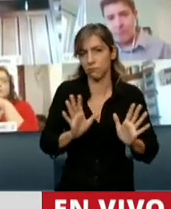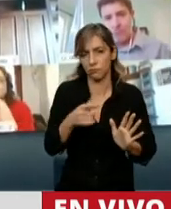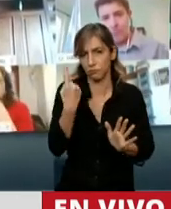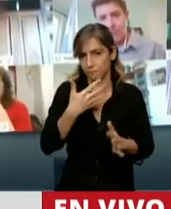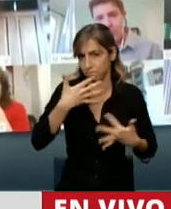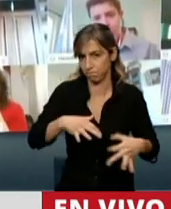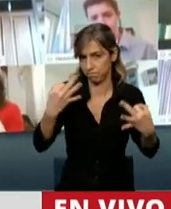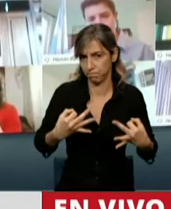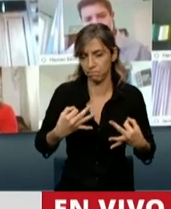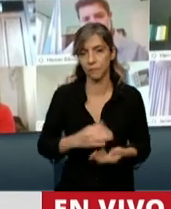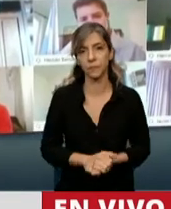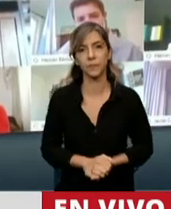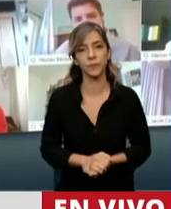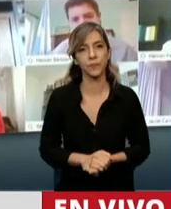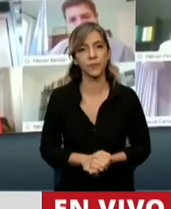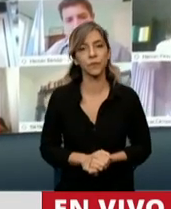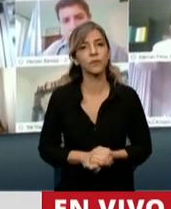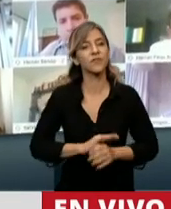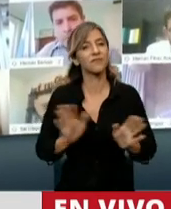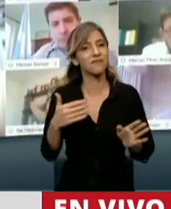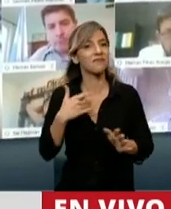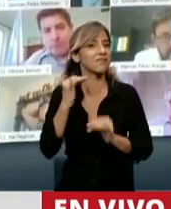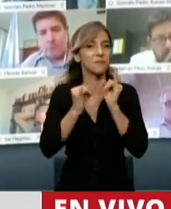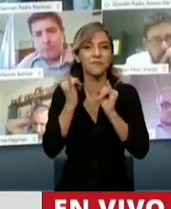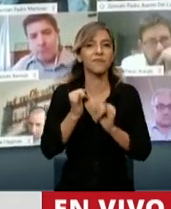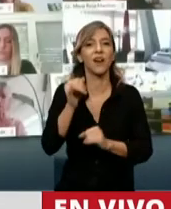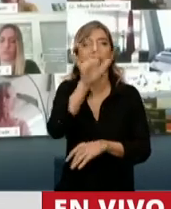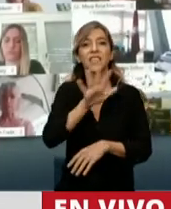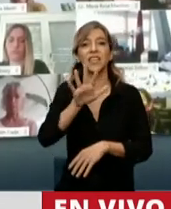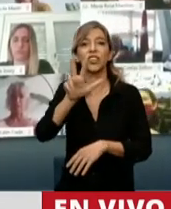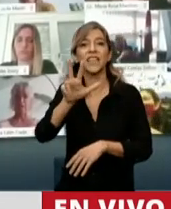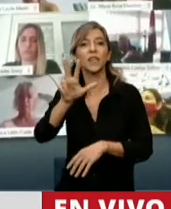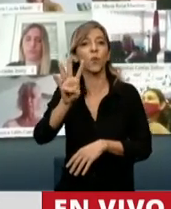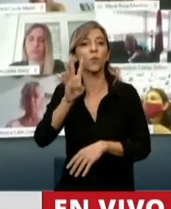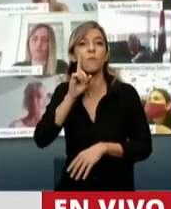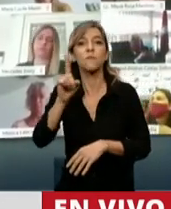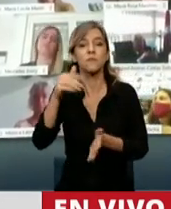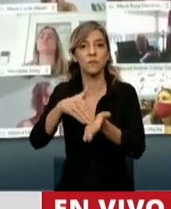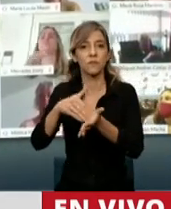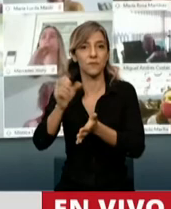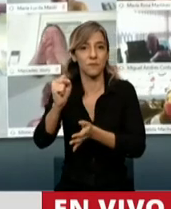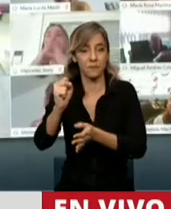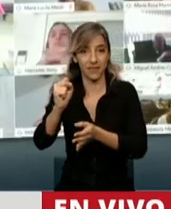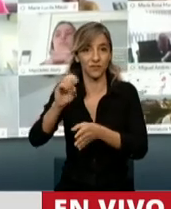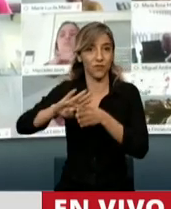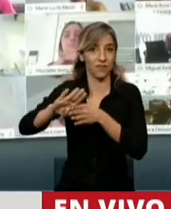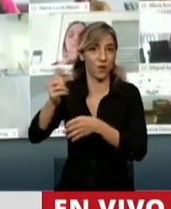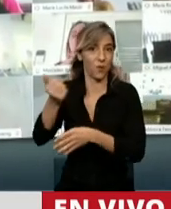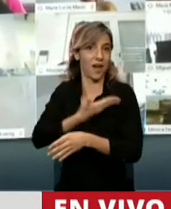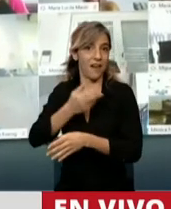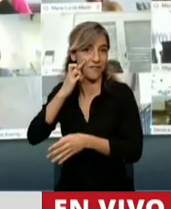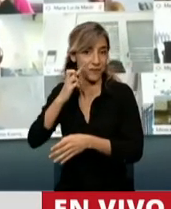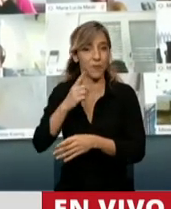universo. Ya lo han dicho, 534 mil millones de pesos se le debe a la FI, 4 millones de contribuyentes pueden